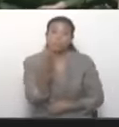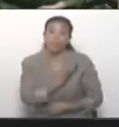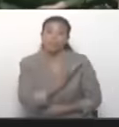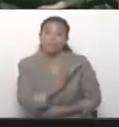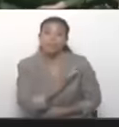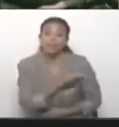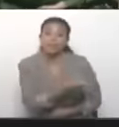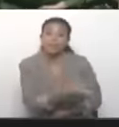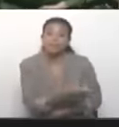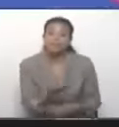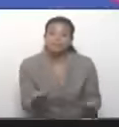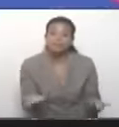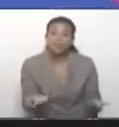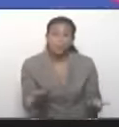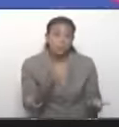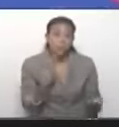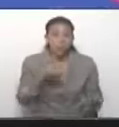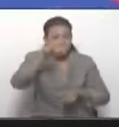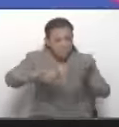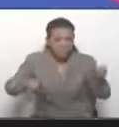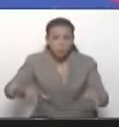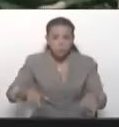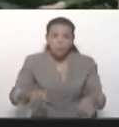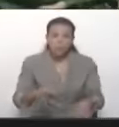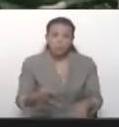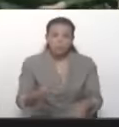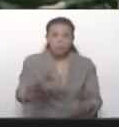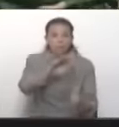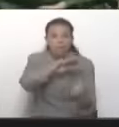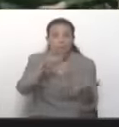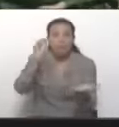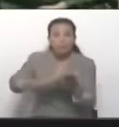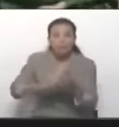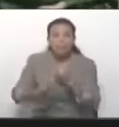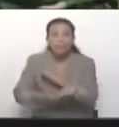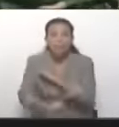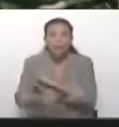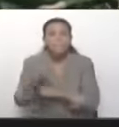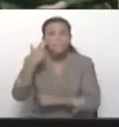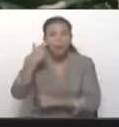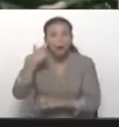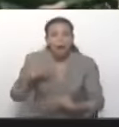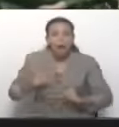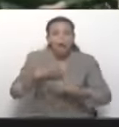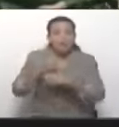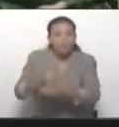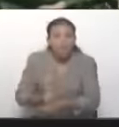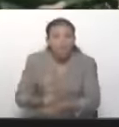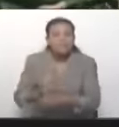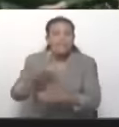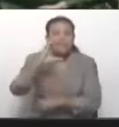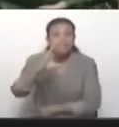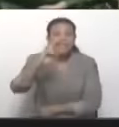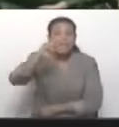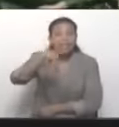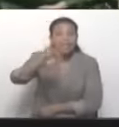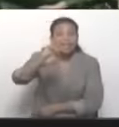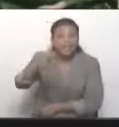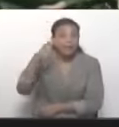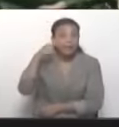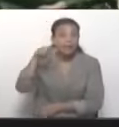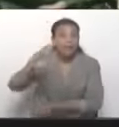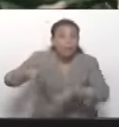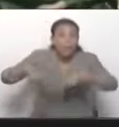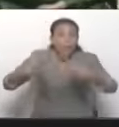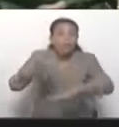pueblo. Pero este pueblo no se va a dejar hacer trampa y este pueblo sigue con la confianza ahora más que nunca en el Consejo